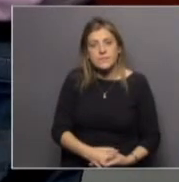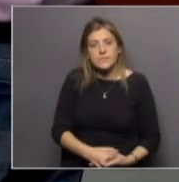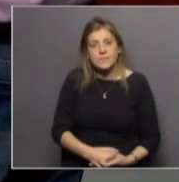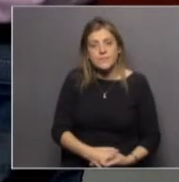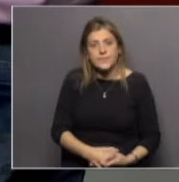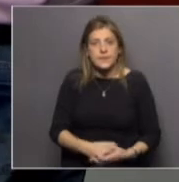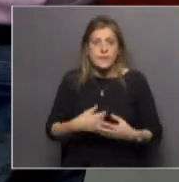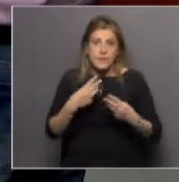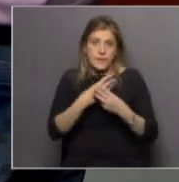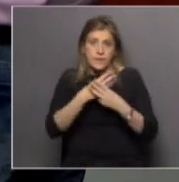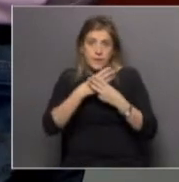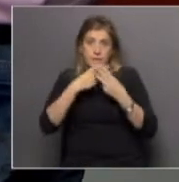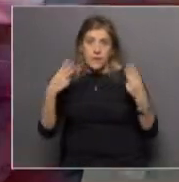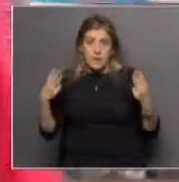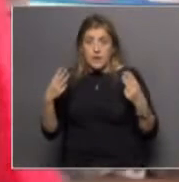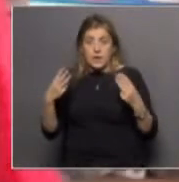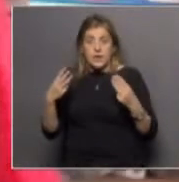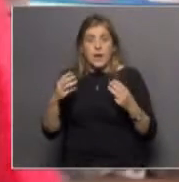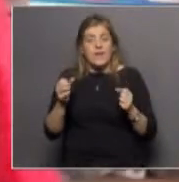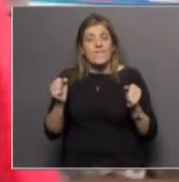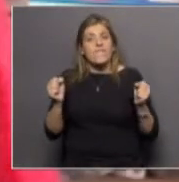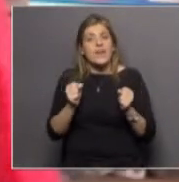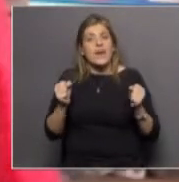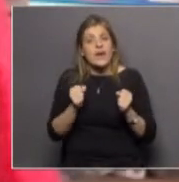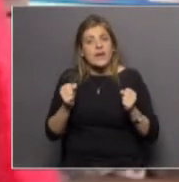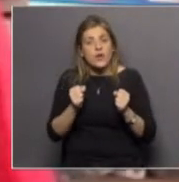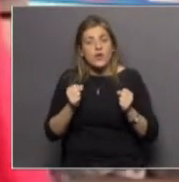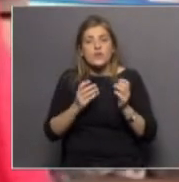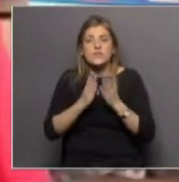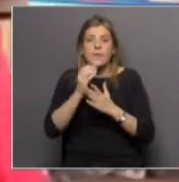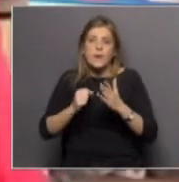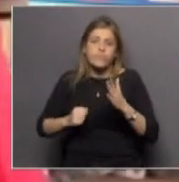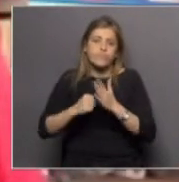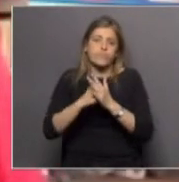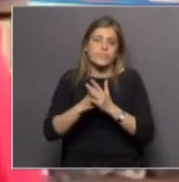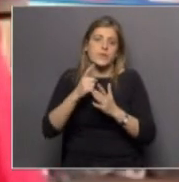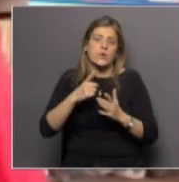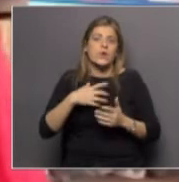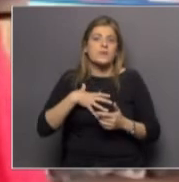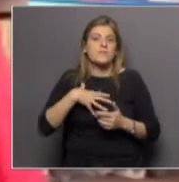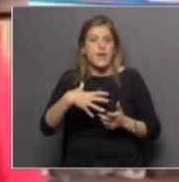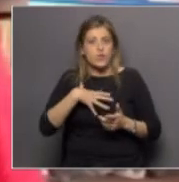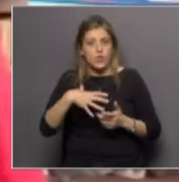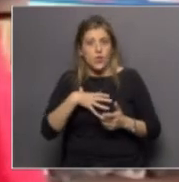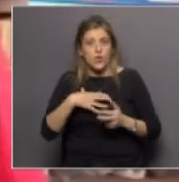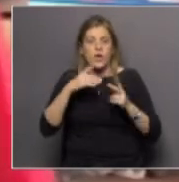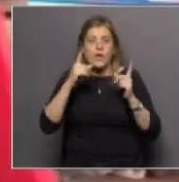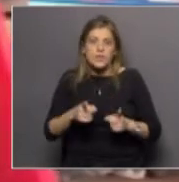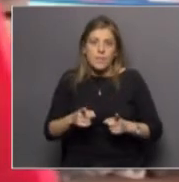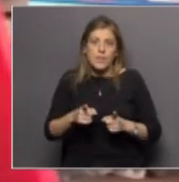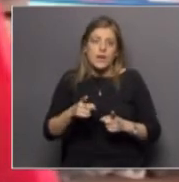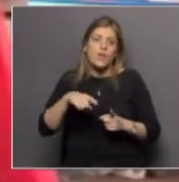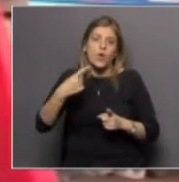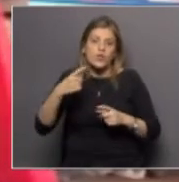en general el periodo de invierno es un pico de enfermedades respiratorias y también de descompensación de